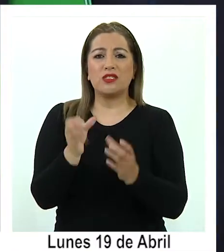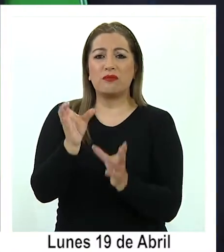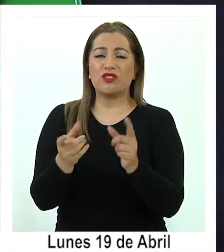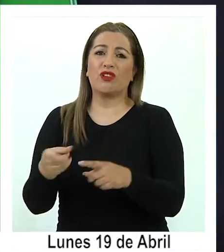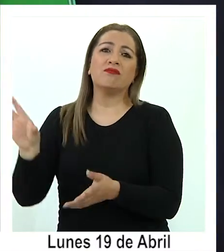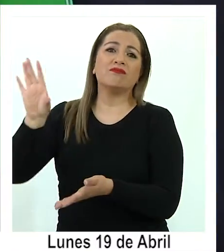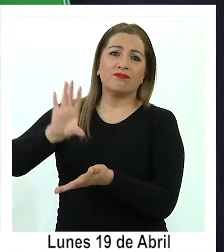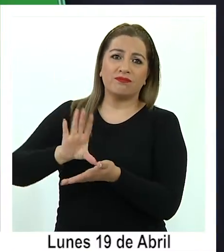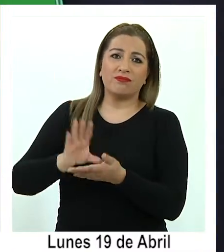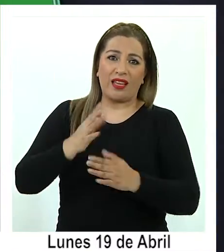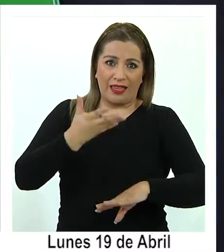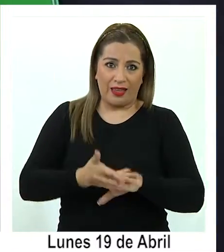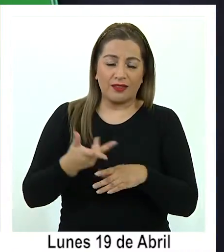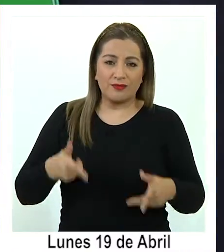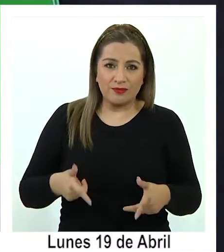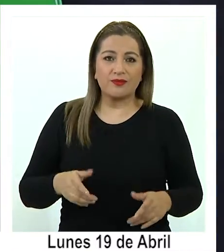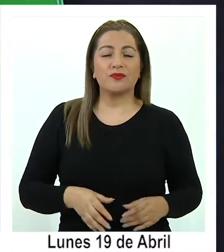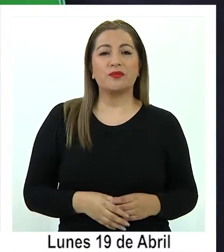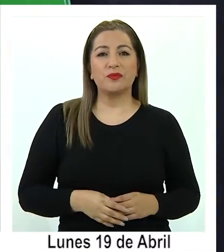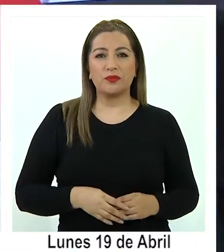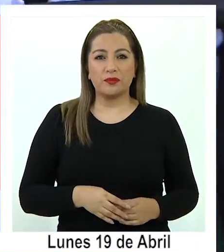producen en la actualidad.